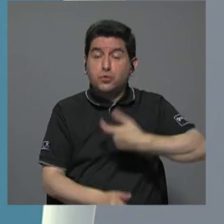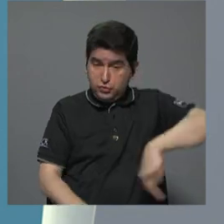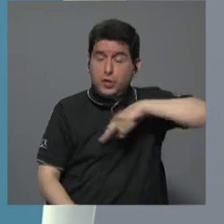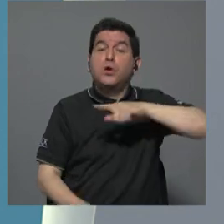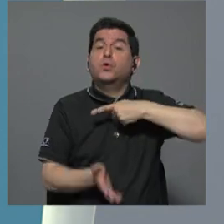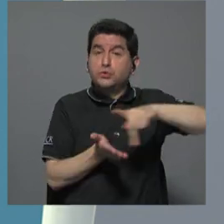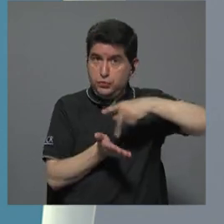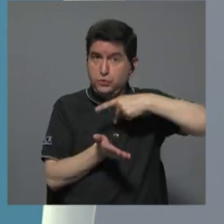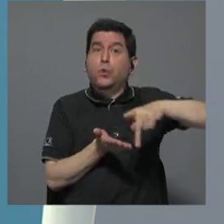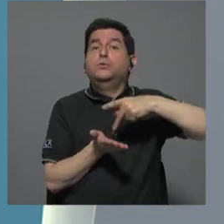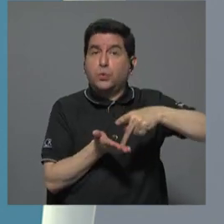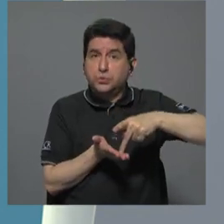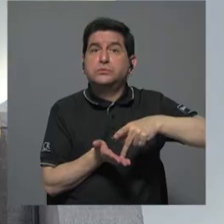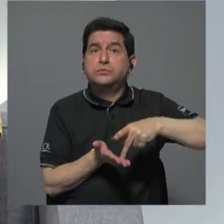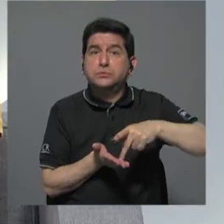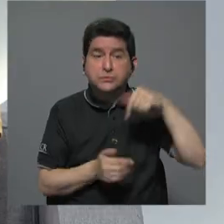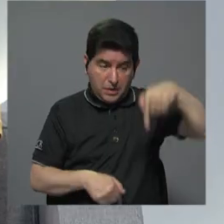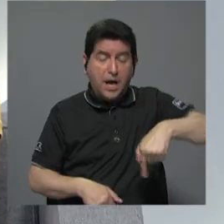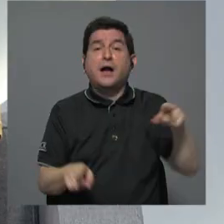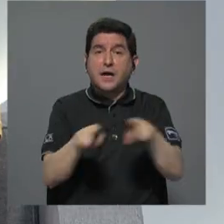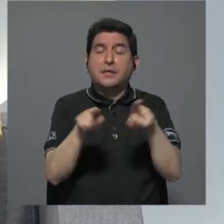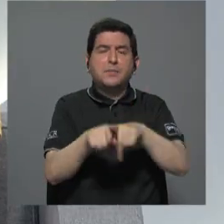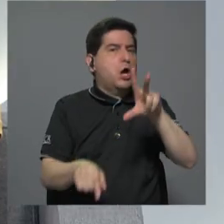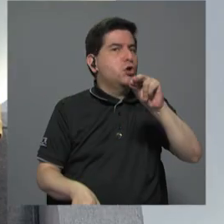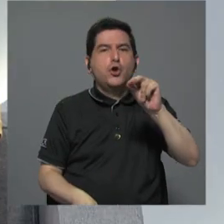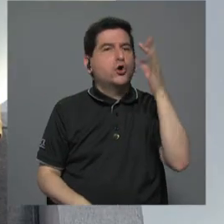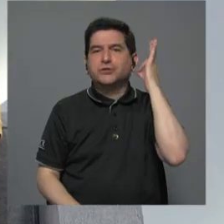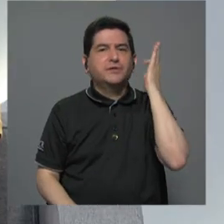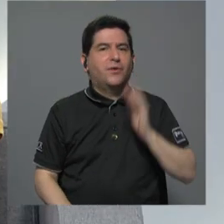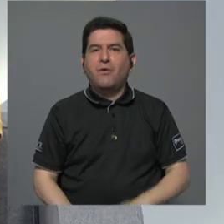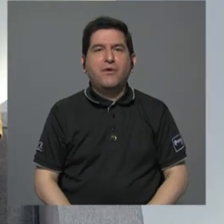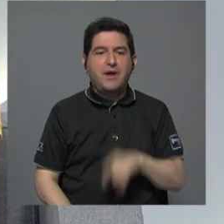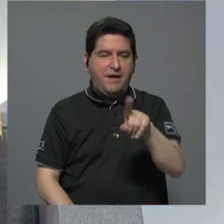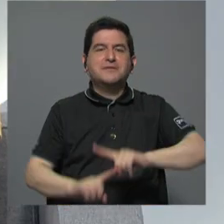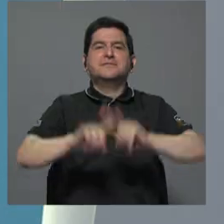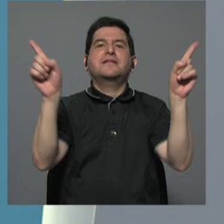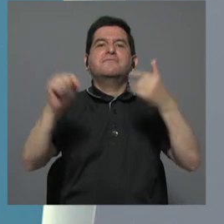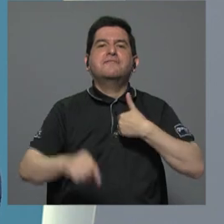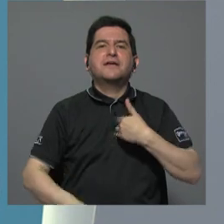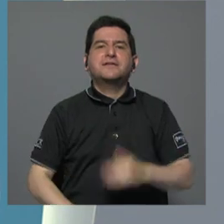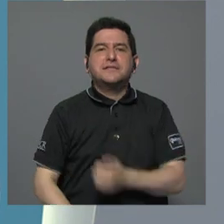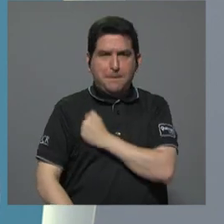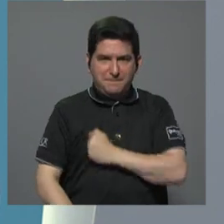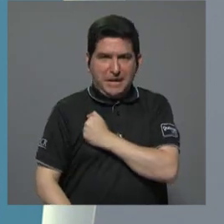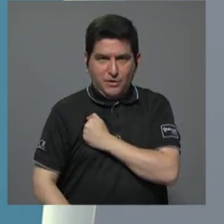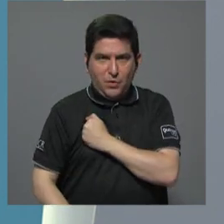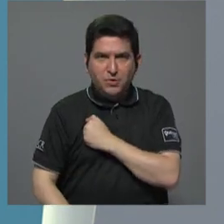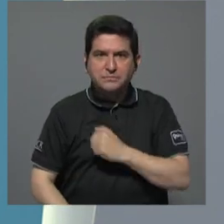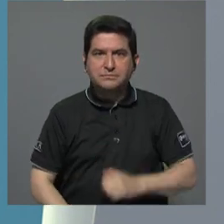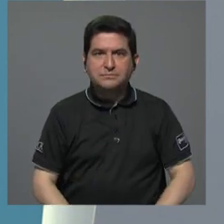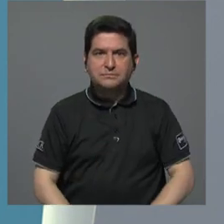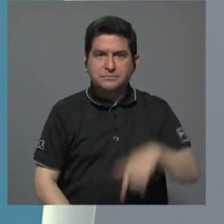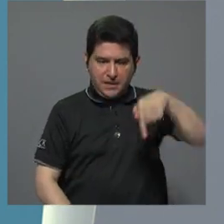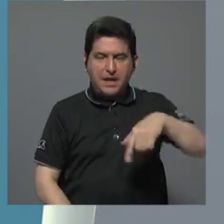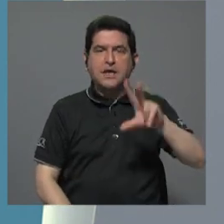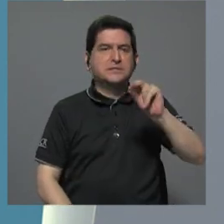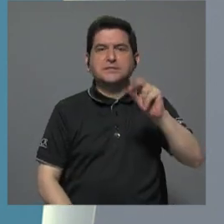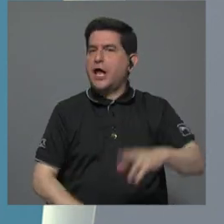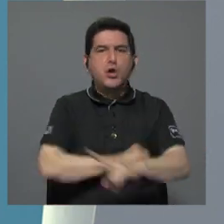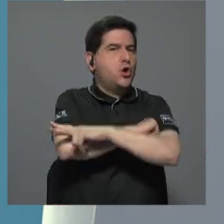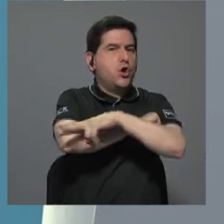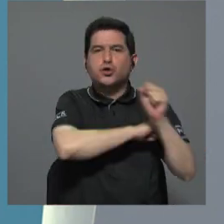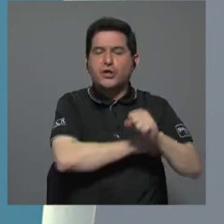pagando. ¿Esta también? No, señora. En esta hay una gran diferencia. Me disculpa. En esta no se